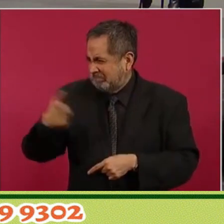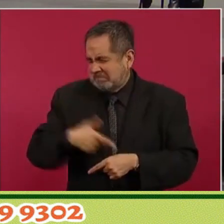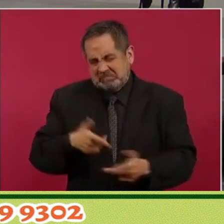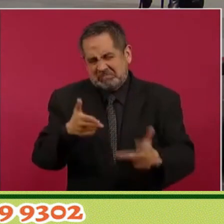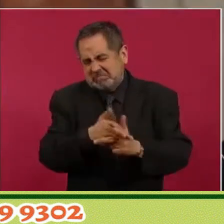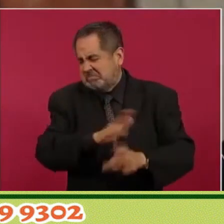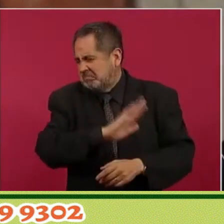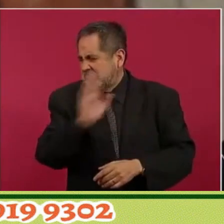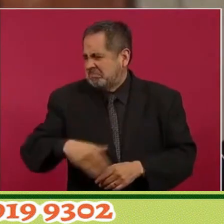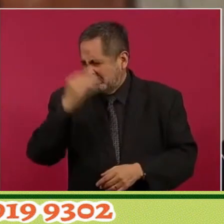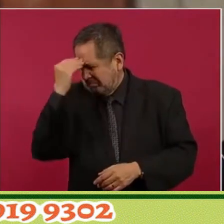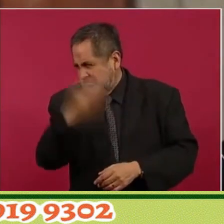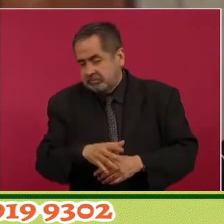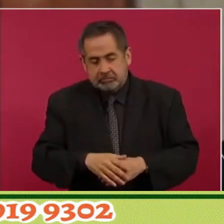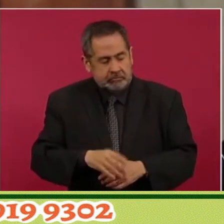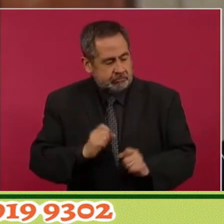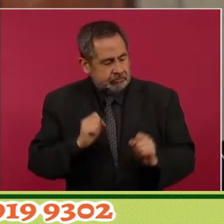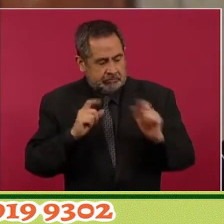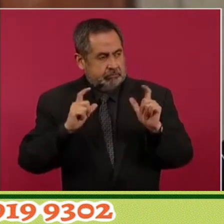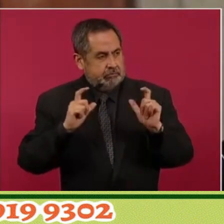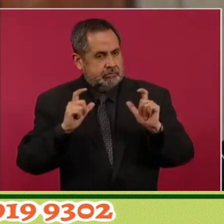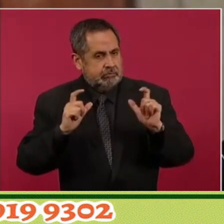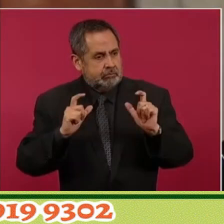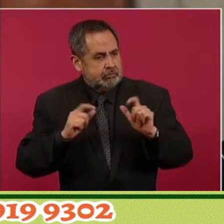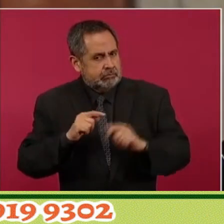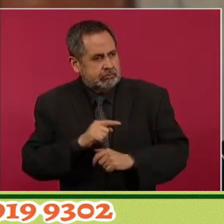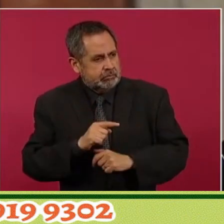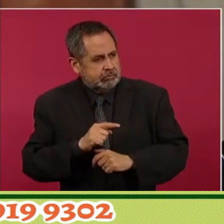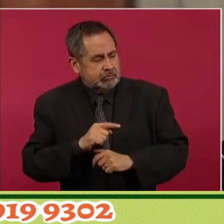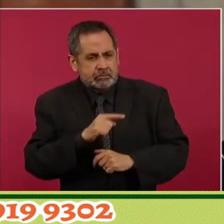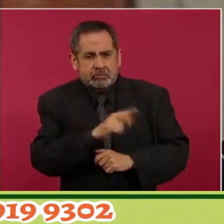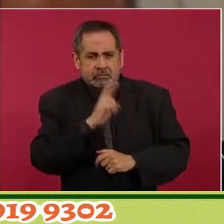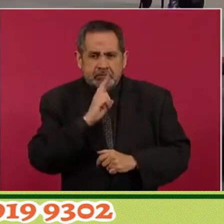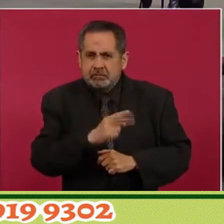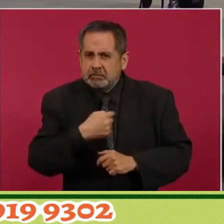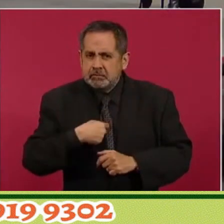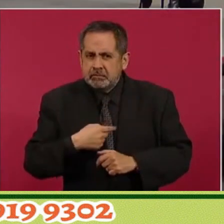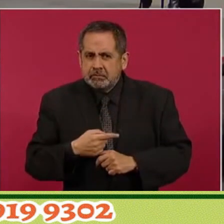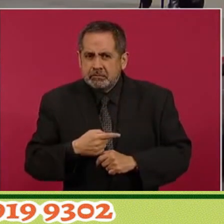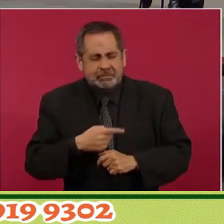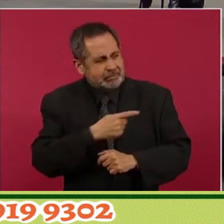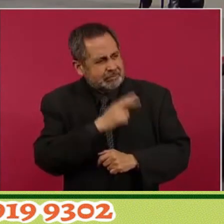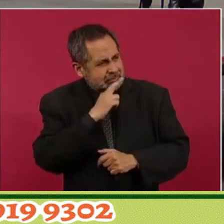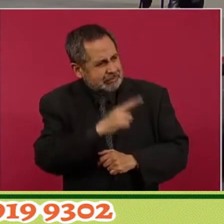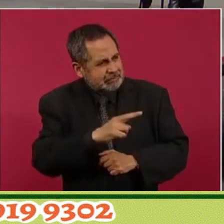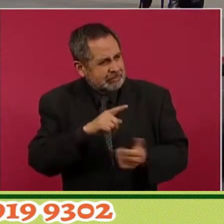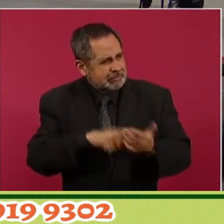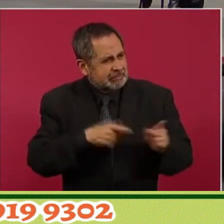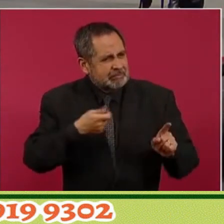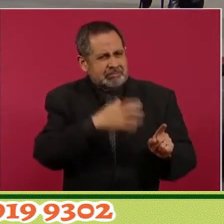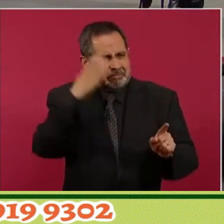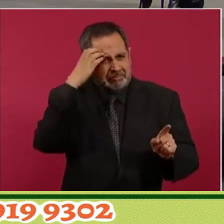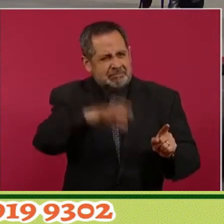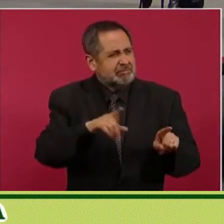asesinados. Me quedé impactado con tu respuesta. Era la respuesta de un criminal como